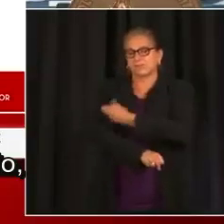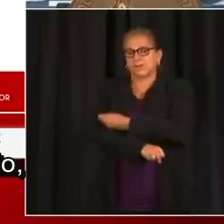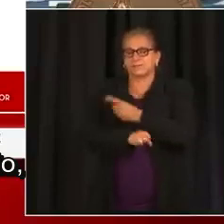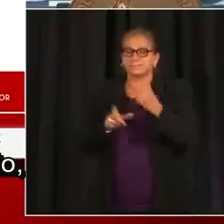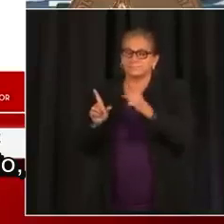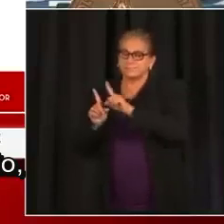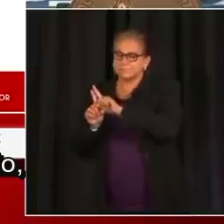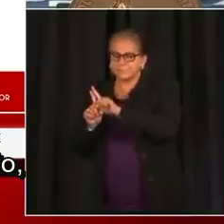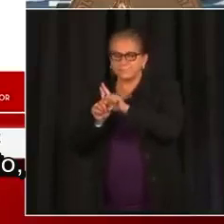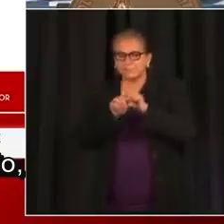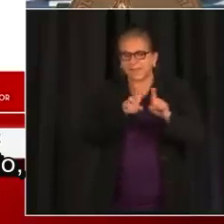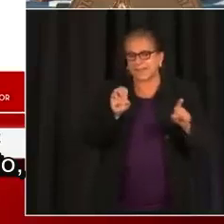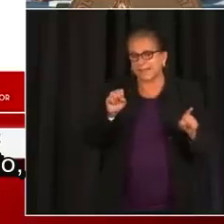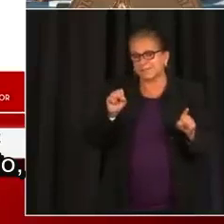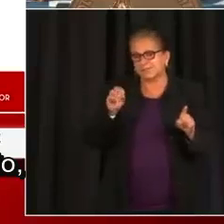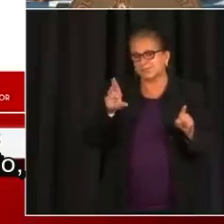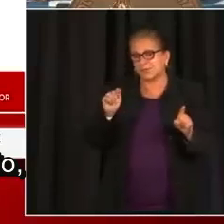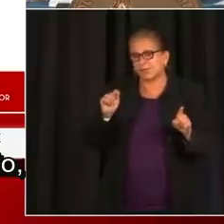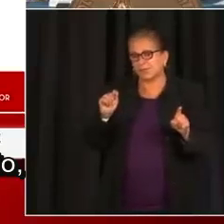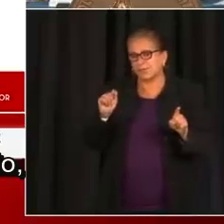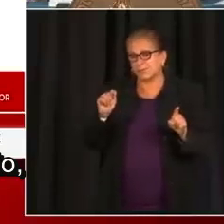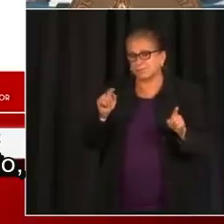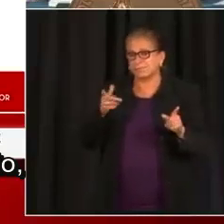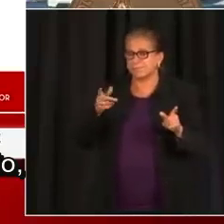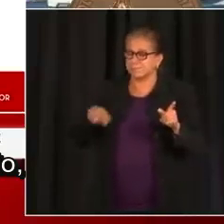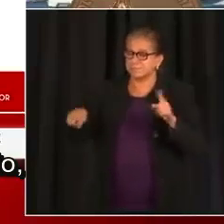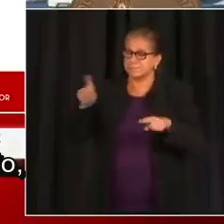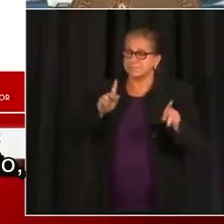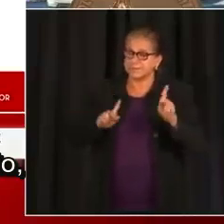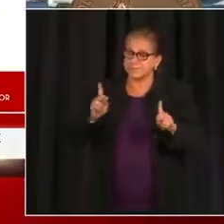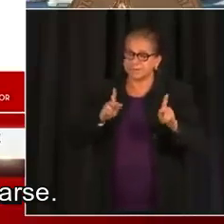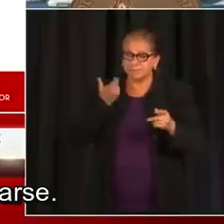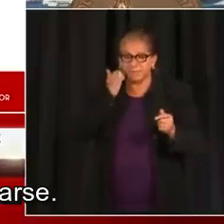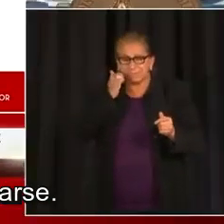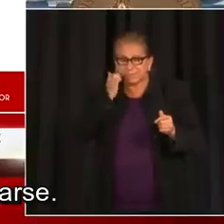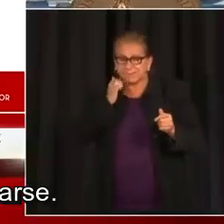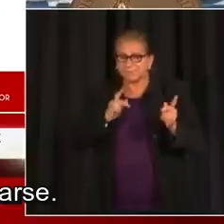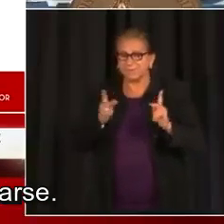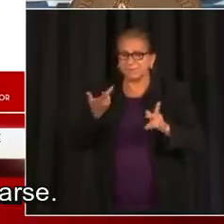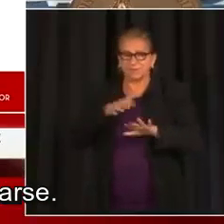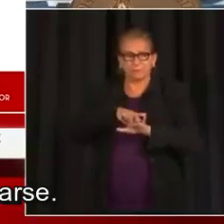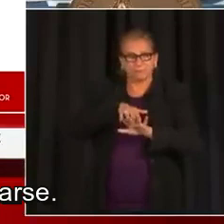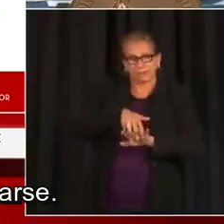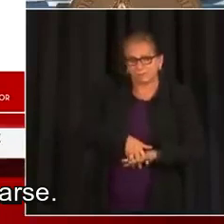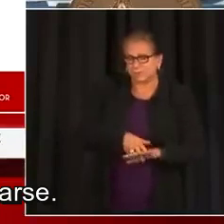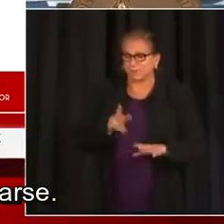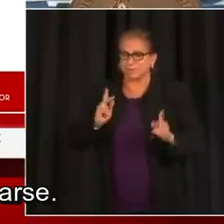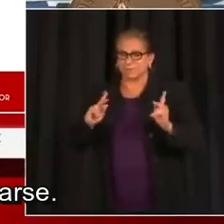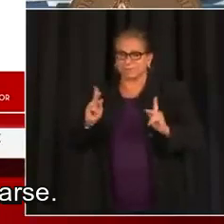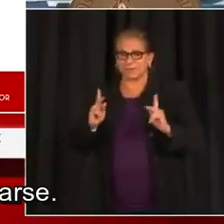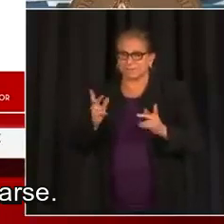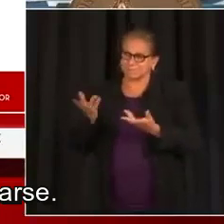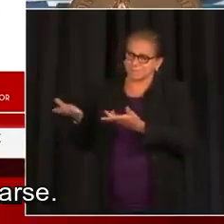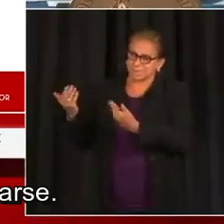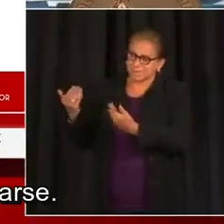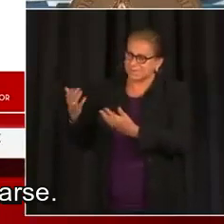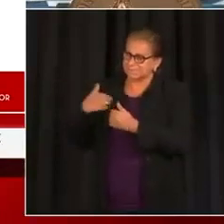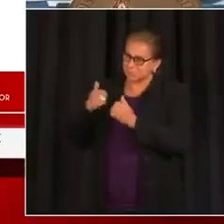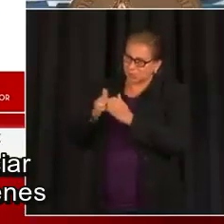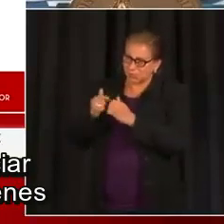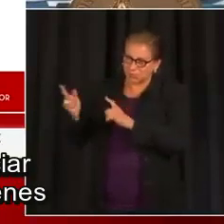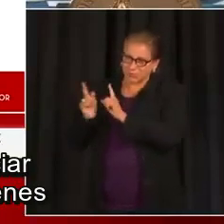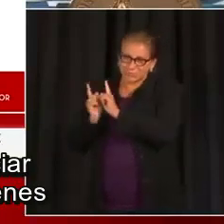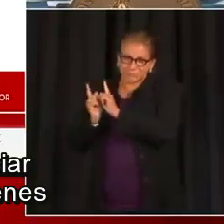Así que esto es totalmente comunitario, estamos tocando puertas, estamos hablando con los vecinos para que la gente salga a vacunarse.